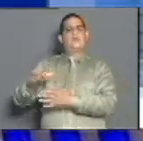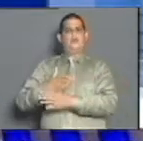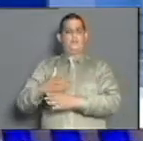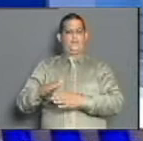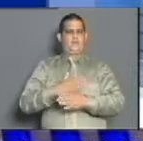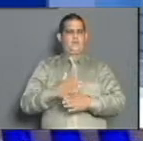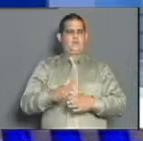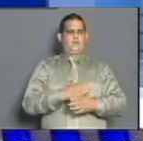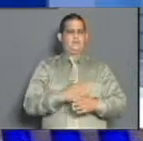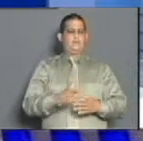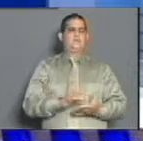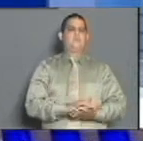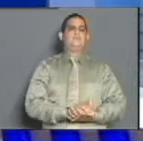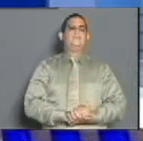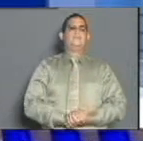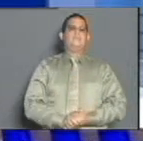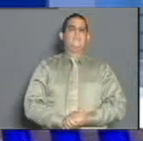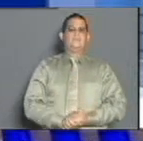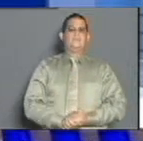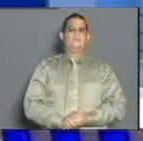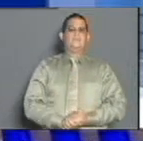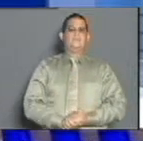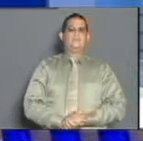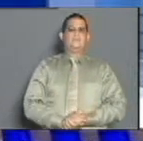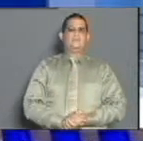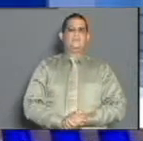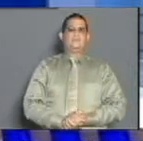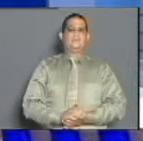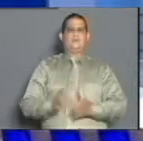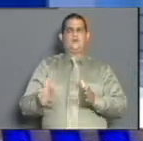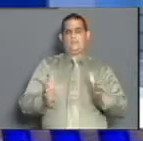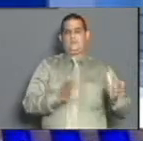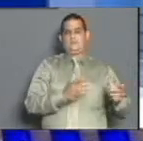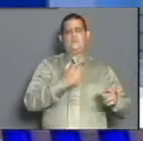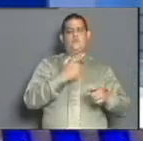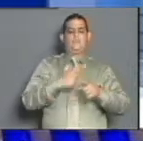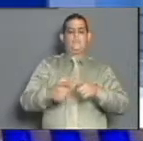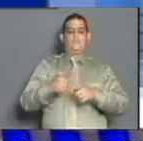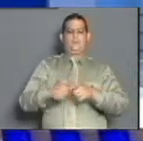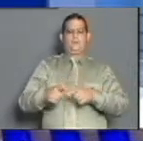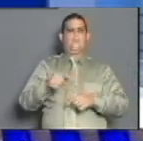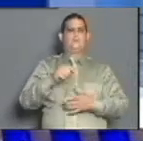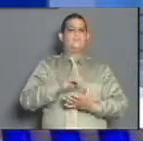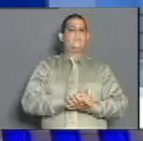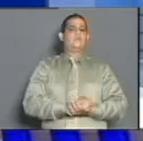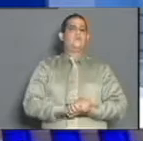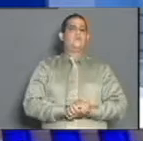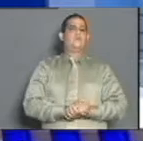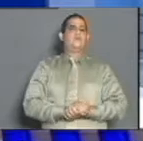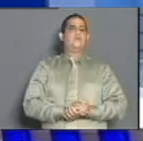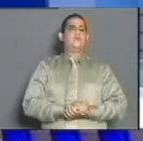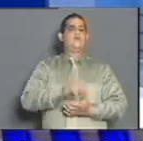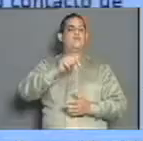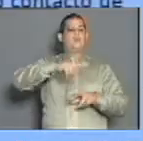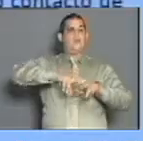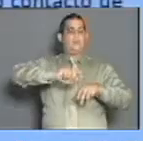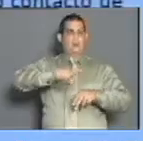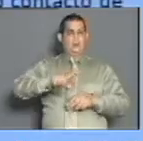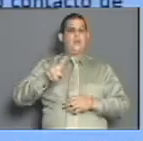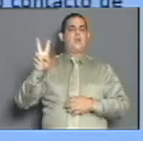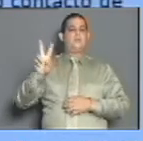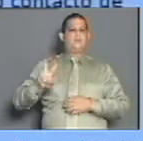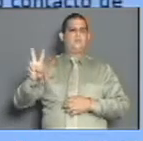Toro. El área de salud Máximo Gómez con 4 diagnosticados. Vamos a ver el resto de las áreas de salud aquí en el municipio de Holguín. Área de salud Alex Urquiola y